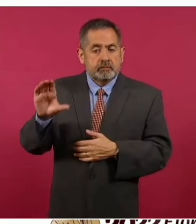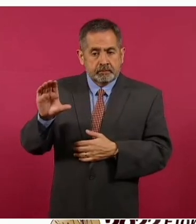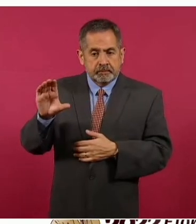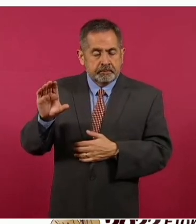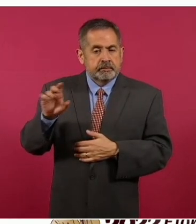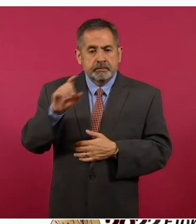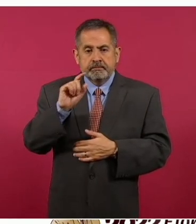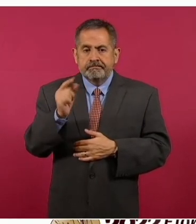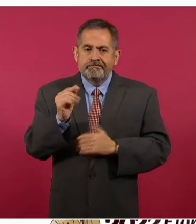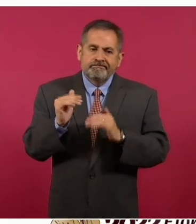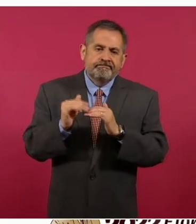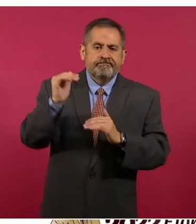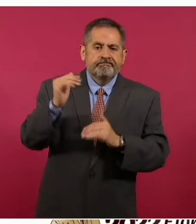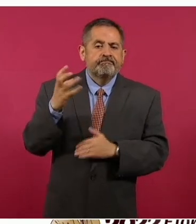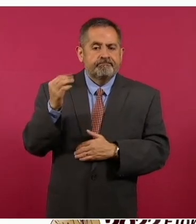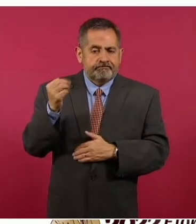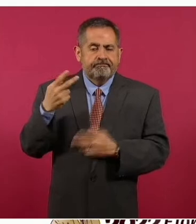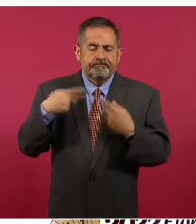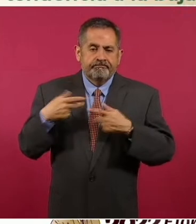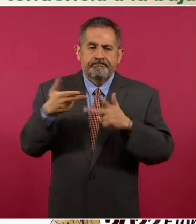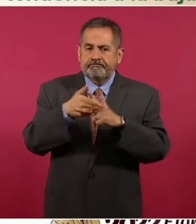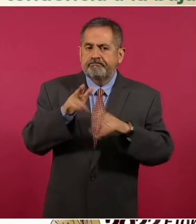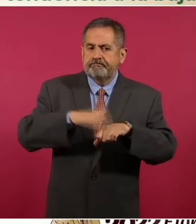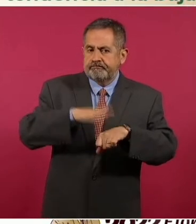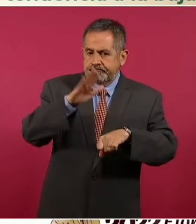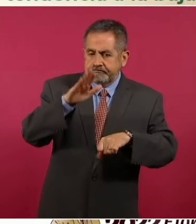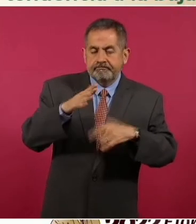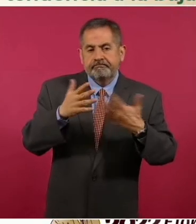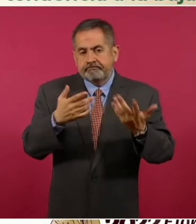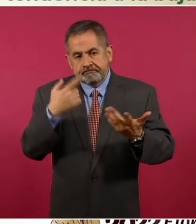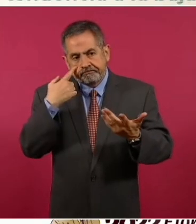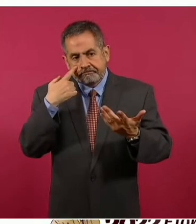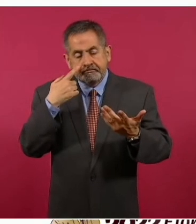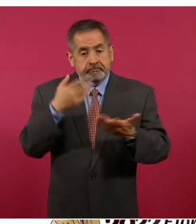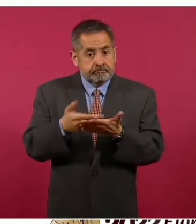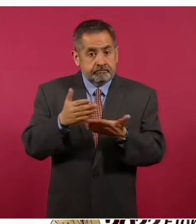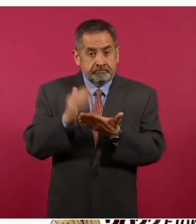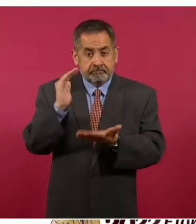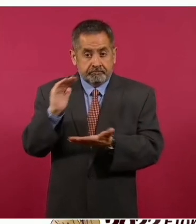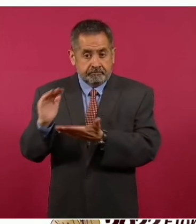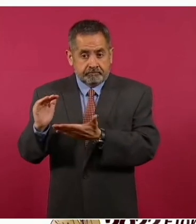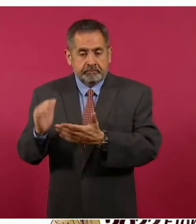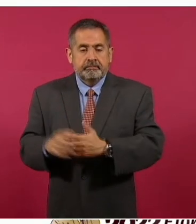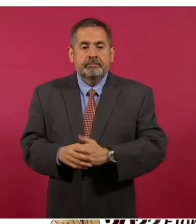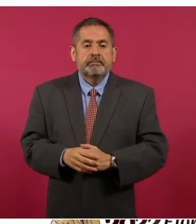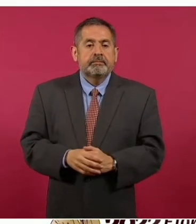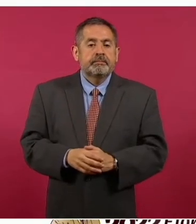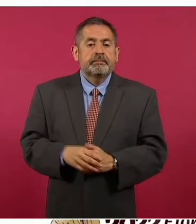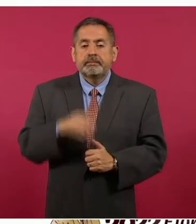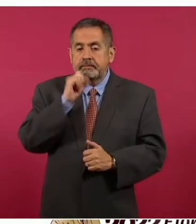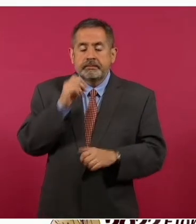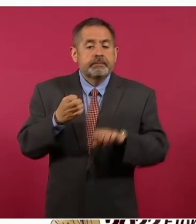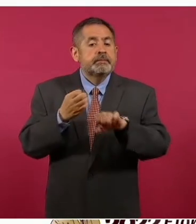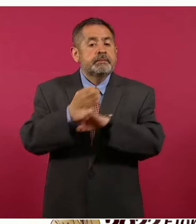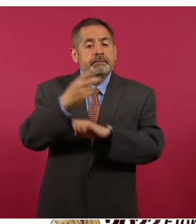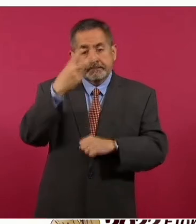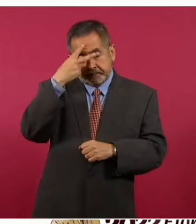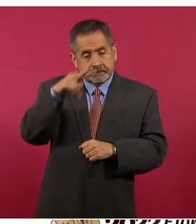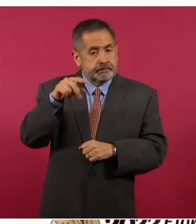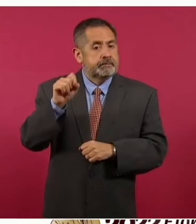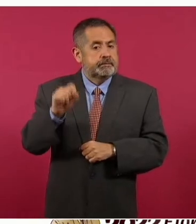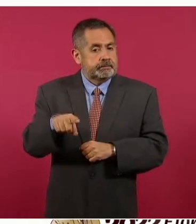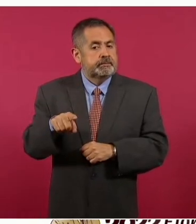subió nueve homicidios y se mantiene la tendencia a la baja. Adelante. En el Estado de México,